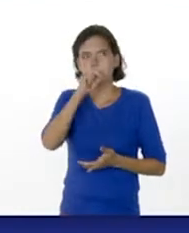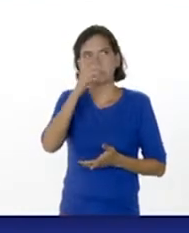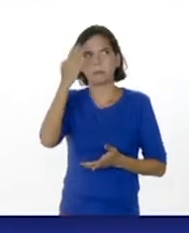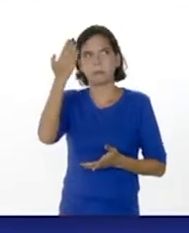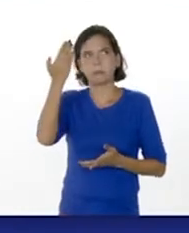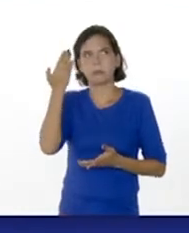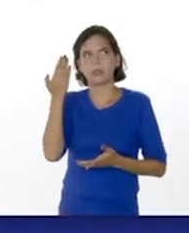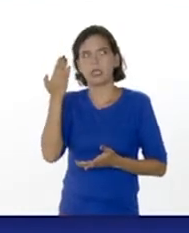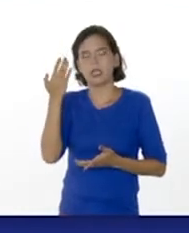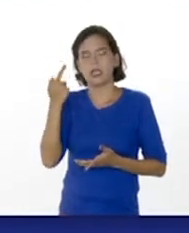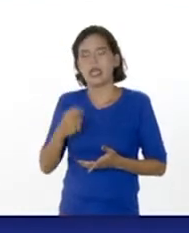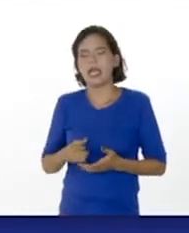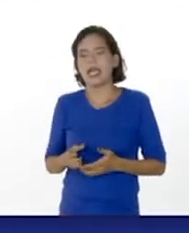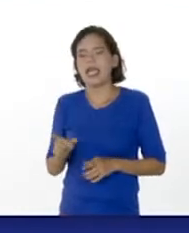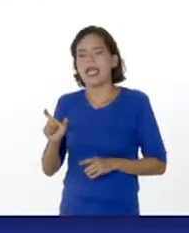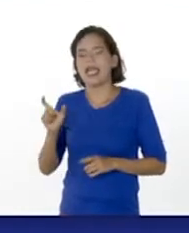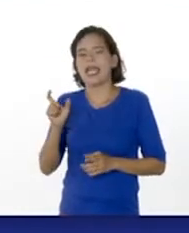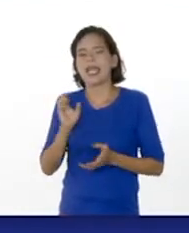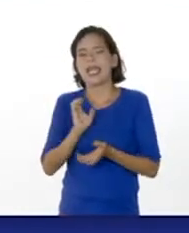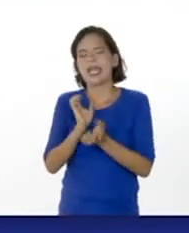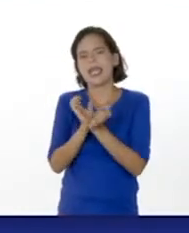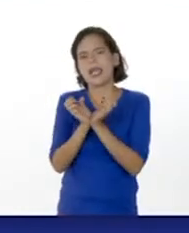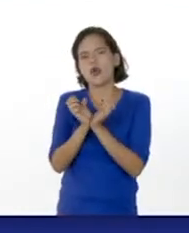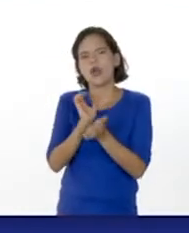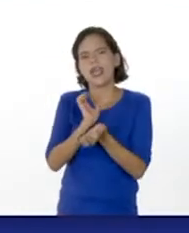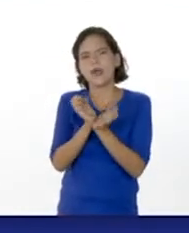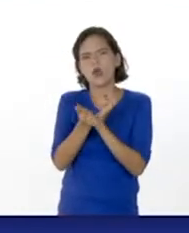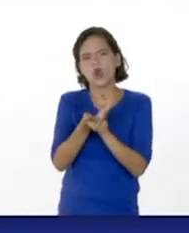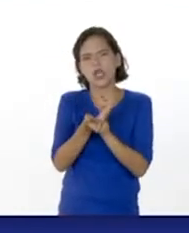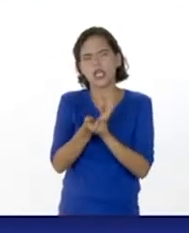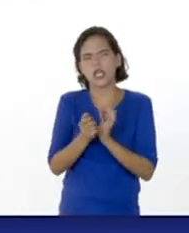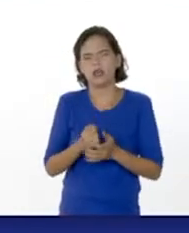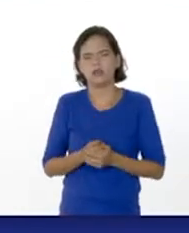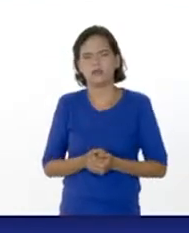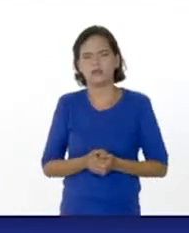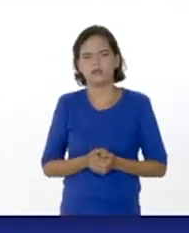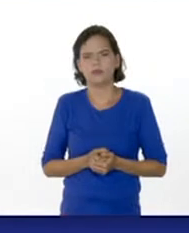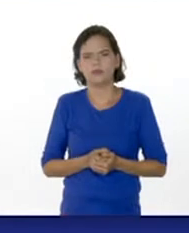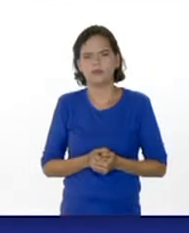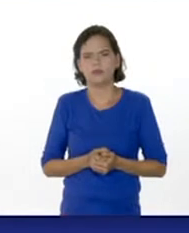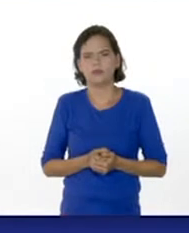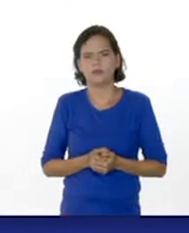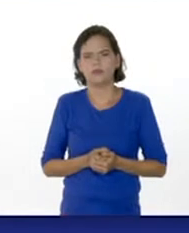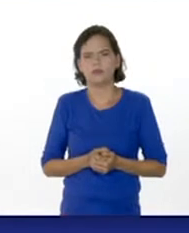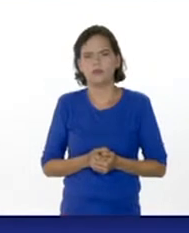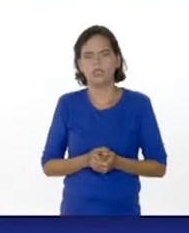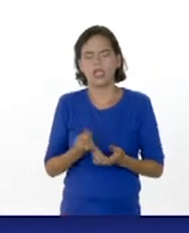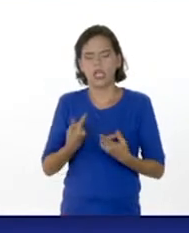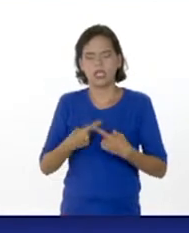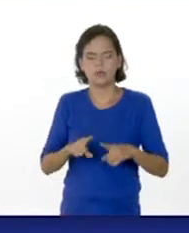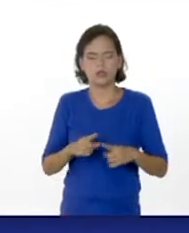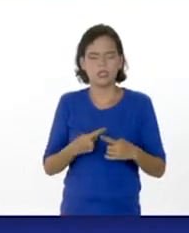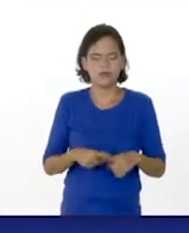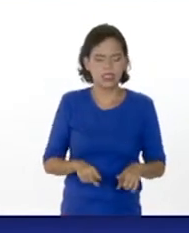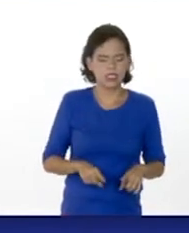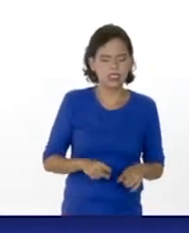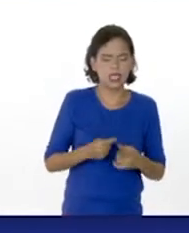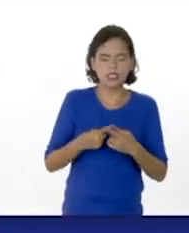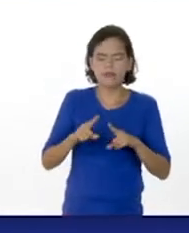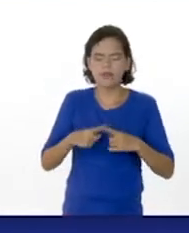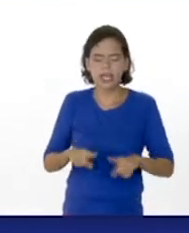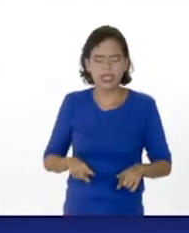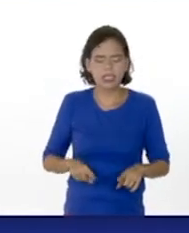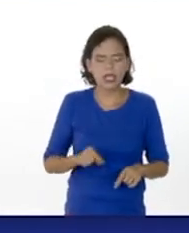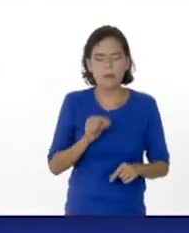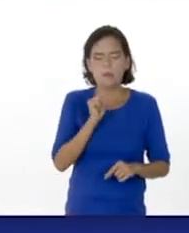¿De dónde vienen las eras geológicas? Del antepasado, la era precámbica, la paleozoica, la mesozoica, la cenozoica.